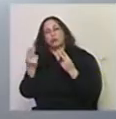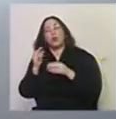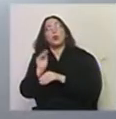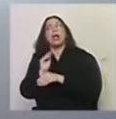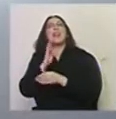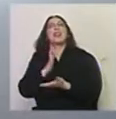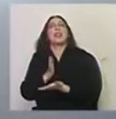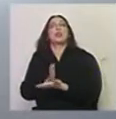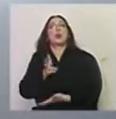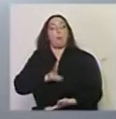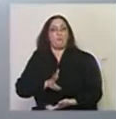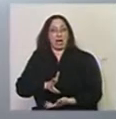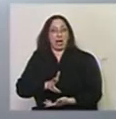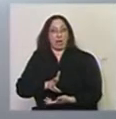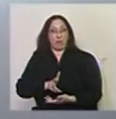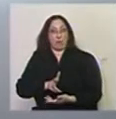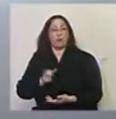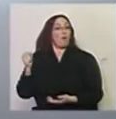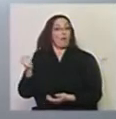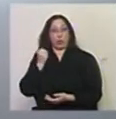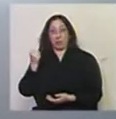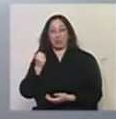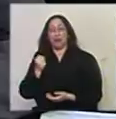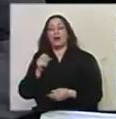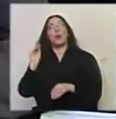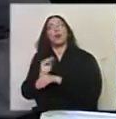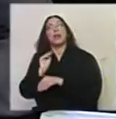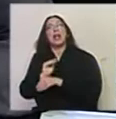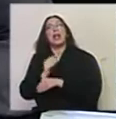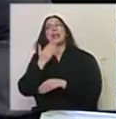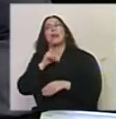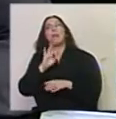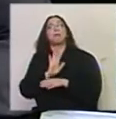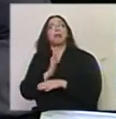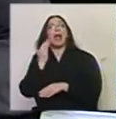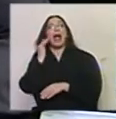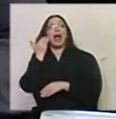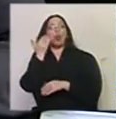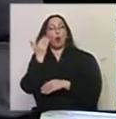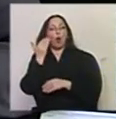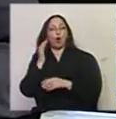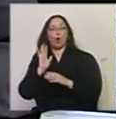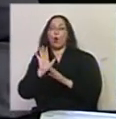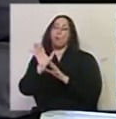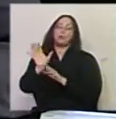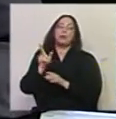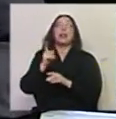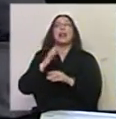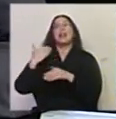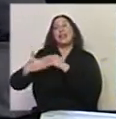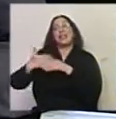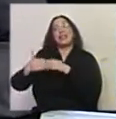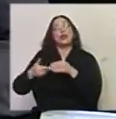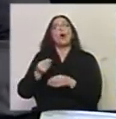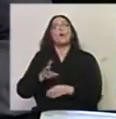fundamental. La cultura muchas veces fue entendida como un adorno durante buena parte de nuestro desarrollo como